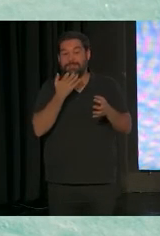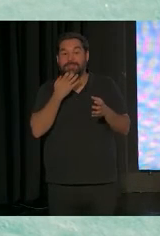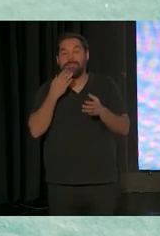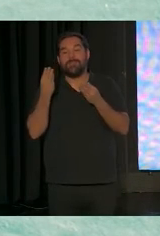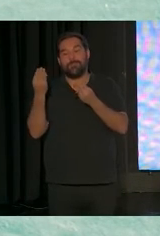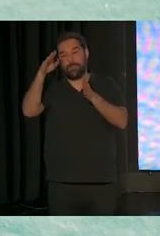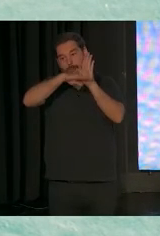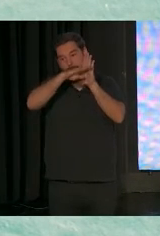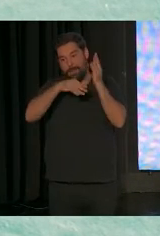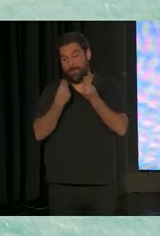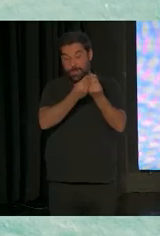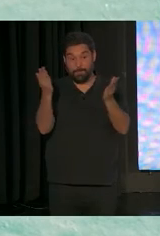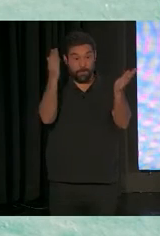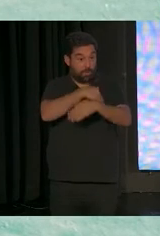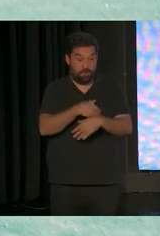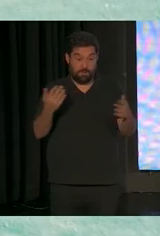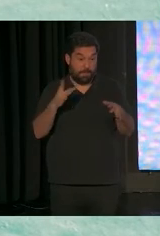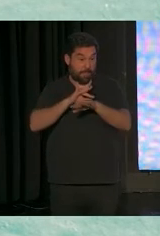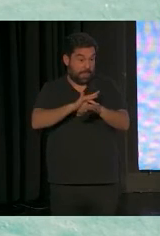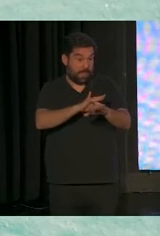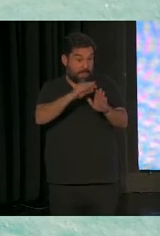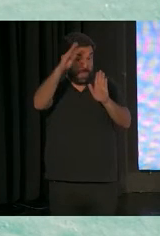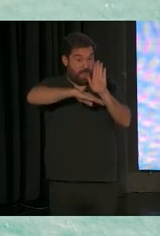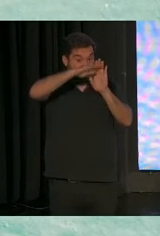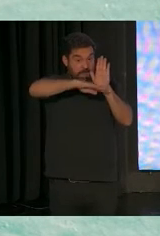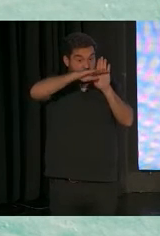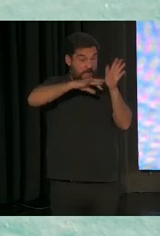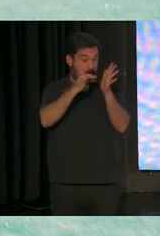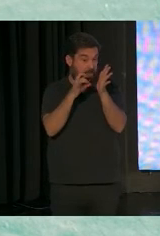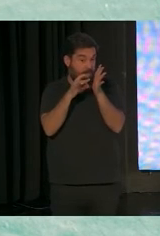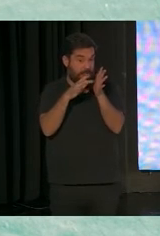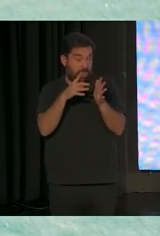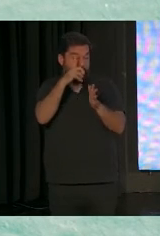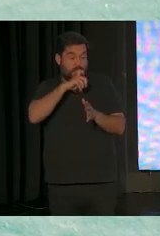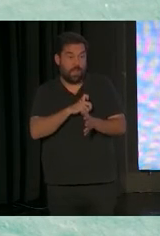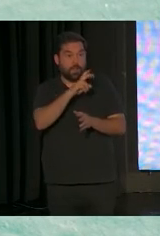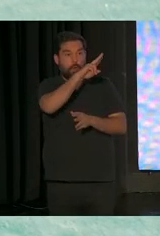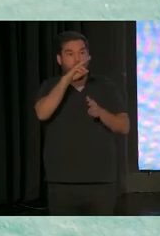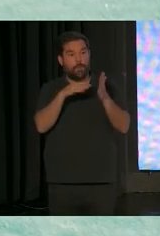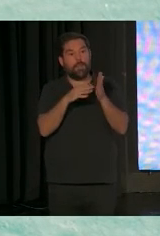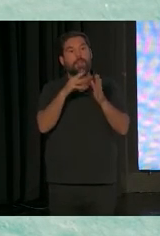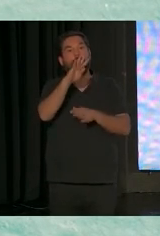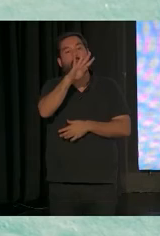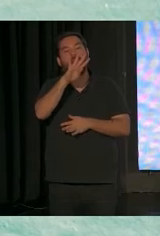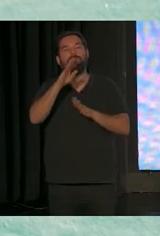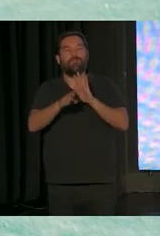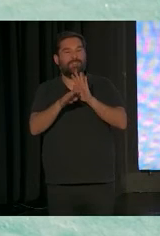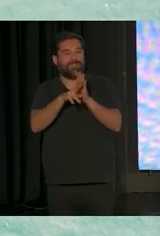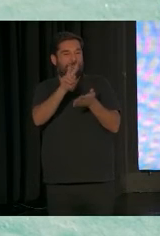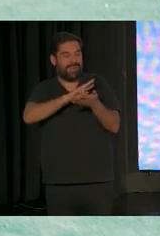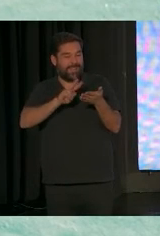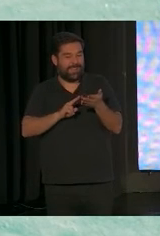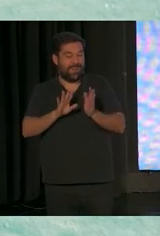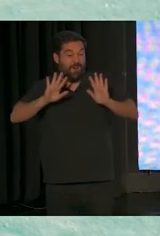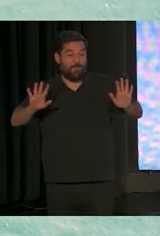seguiremos leyendo la guía de estándares de calidad del 2004, que ya les digo, que dice lo mismo que estamos diciendo hoy, pero sin